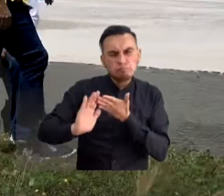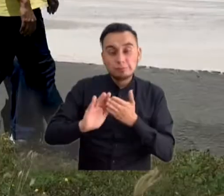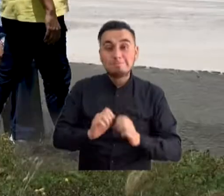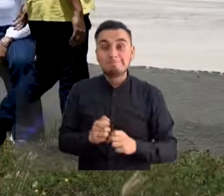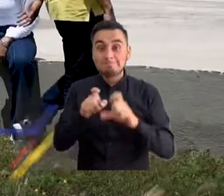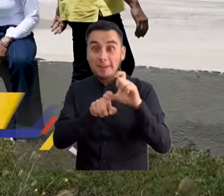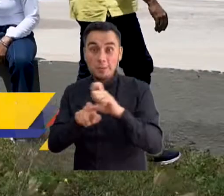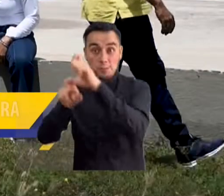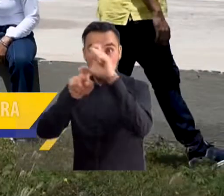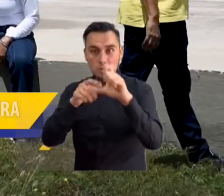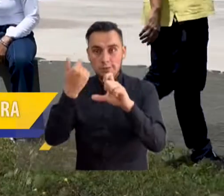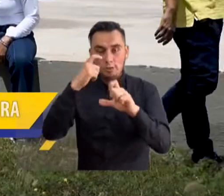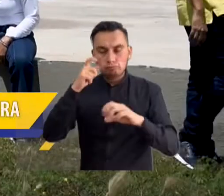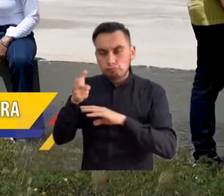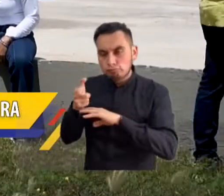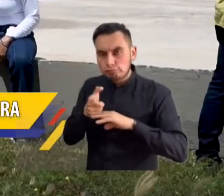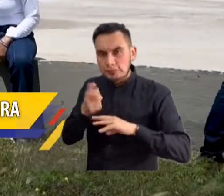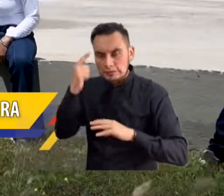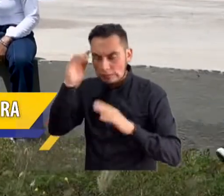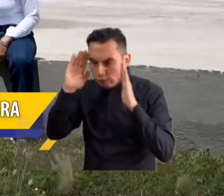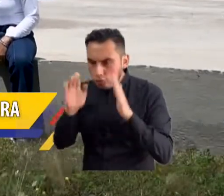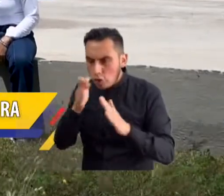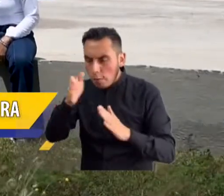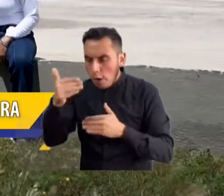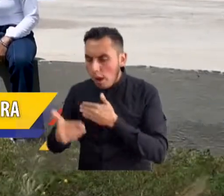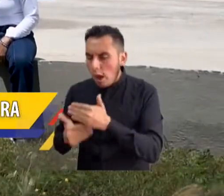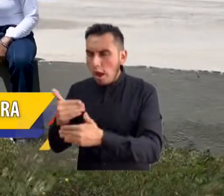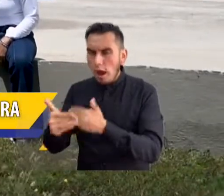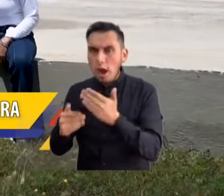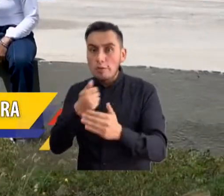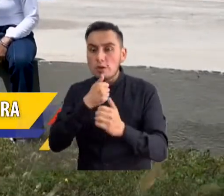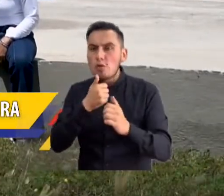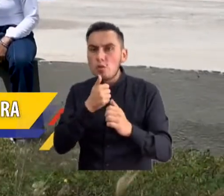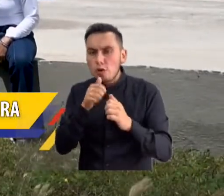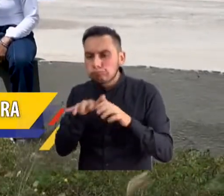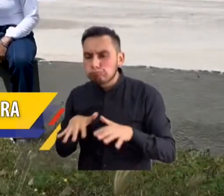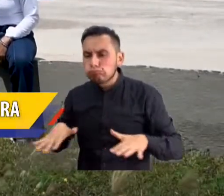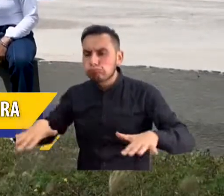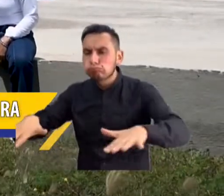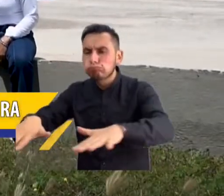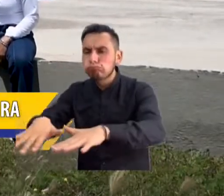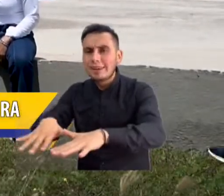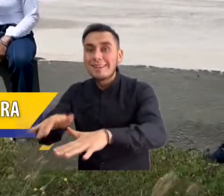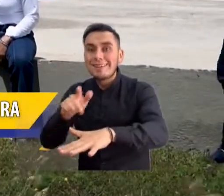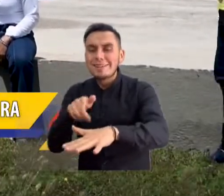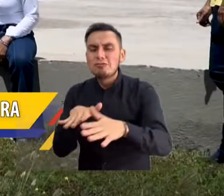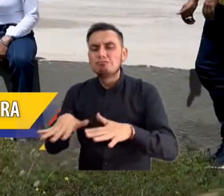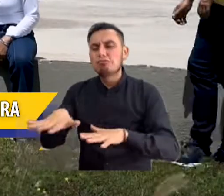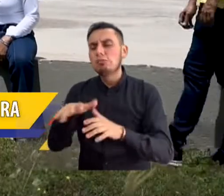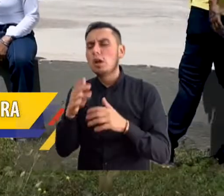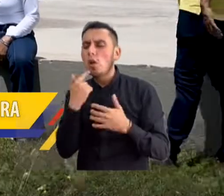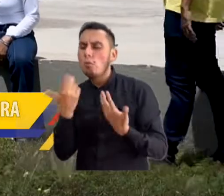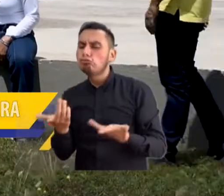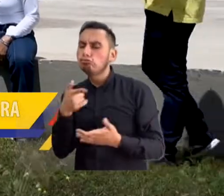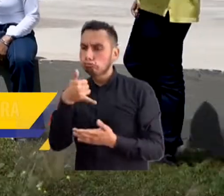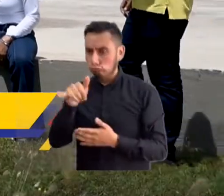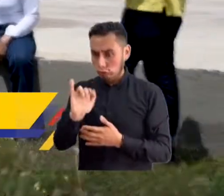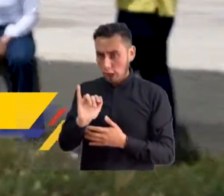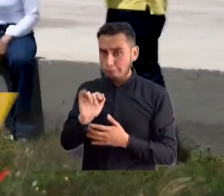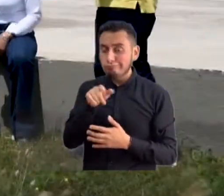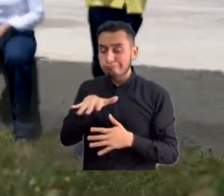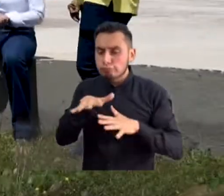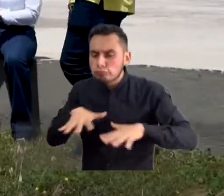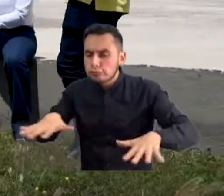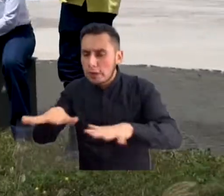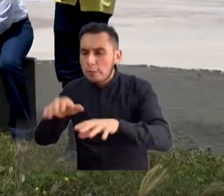En La Guajira el ente de control estuvo presente atendiendo los avances de la obra del acueducto de camarones donde se revisó la alcalinidad del agua para que sea